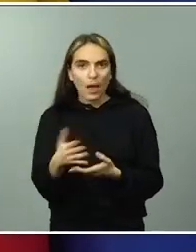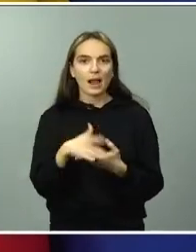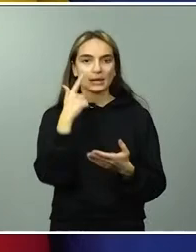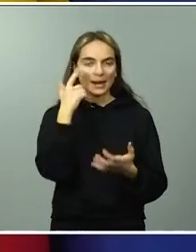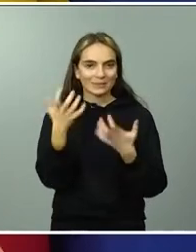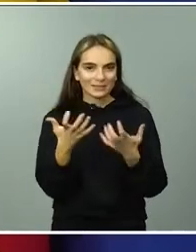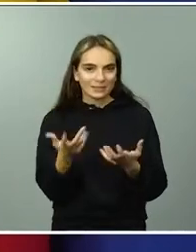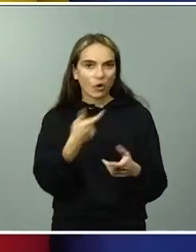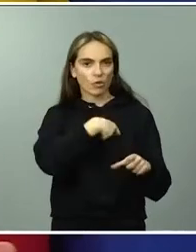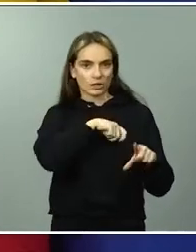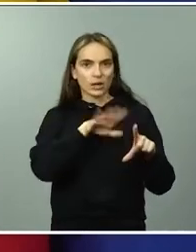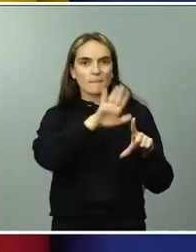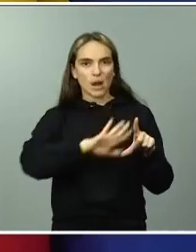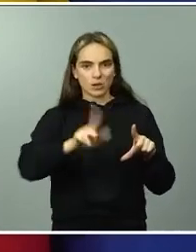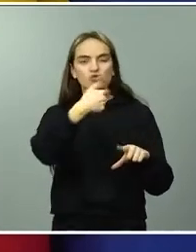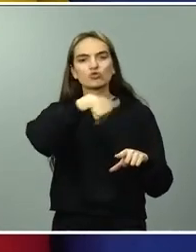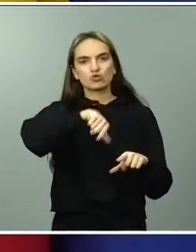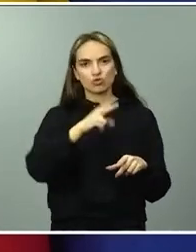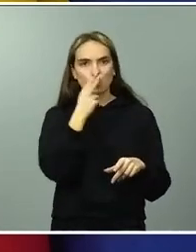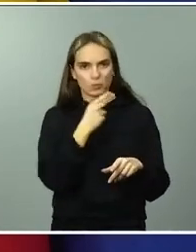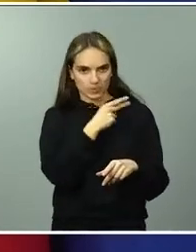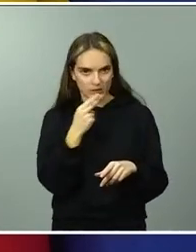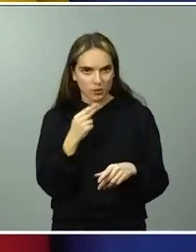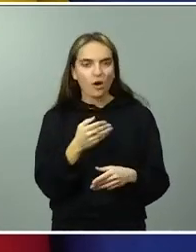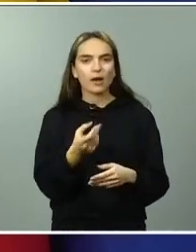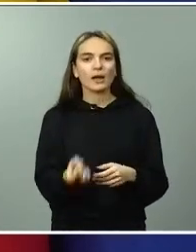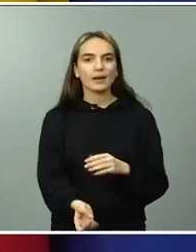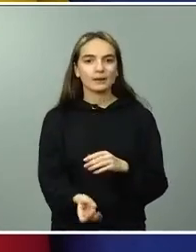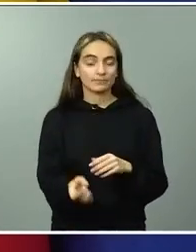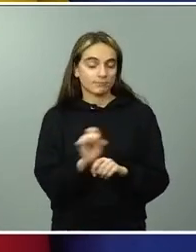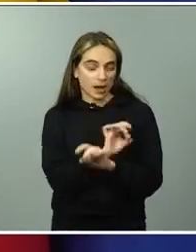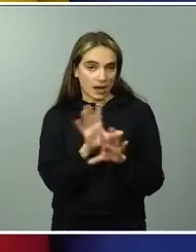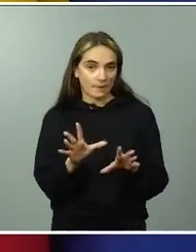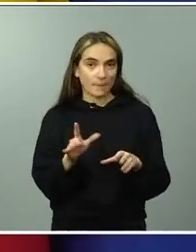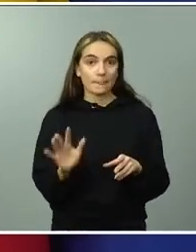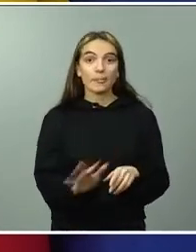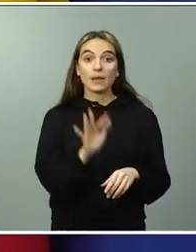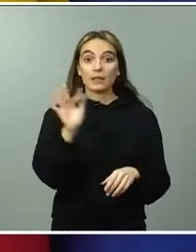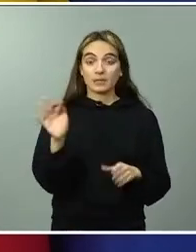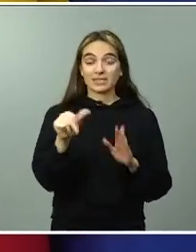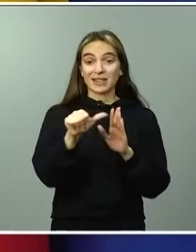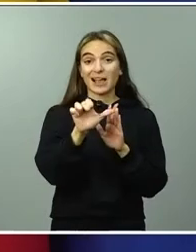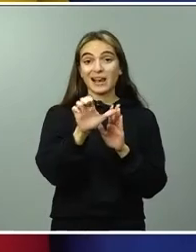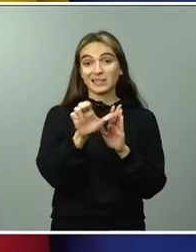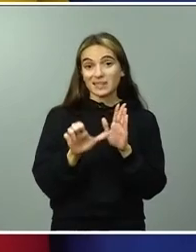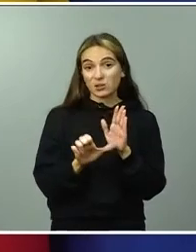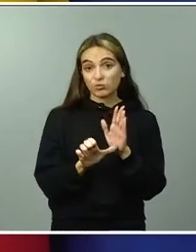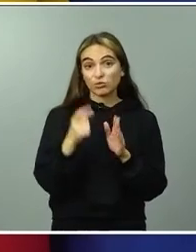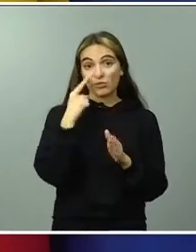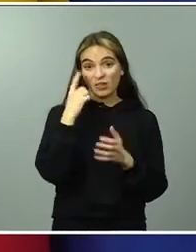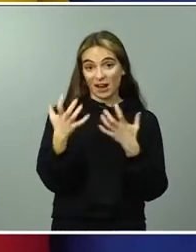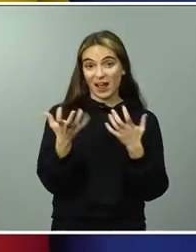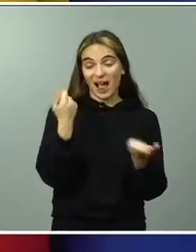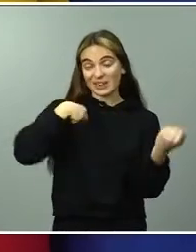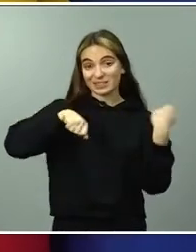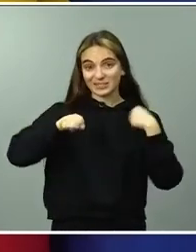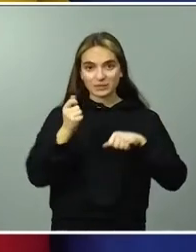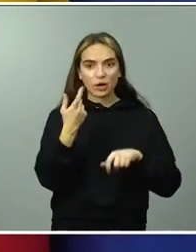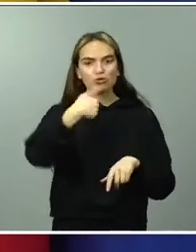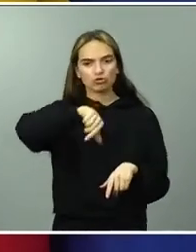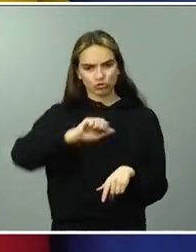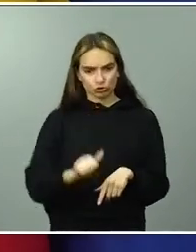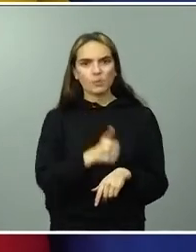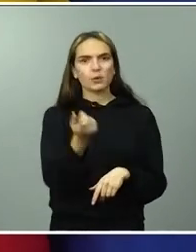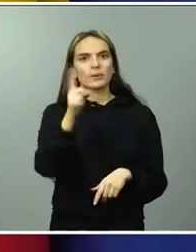país, les quiero recordar que acabamos de aprobar también el estatuto del artista, sino que, si me permiten, hemos